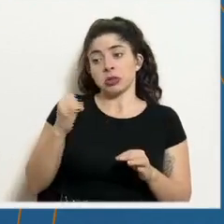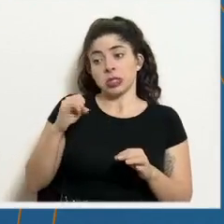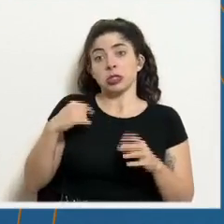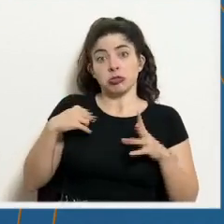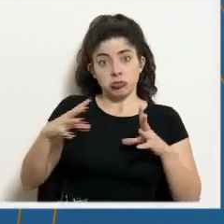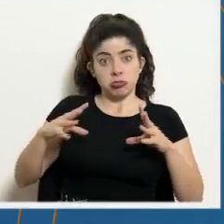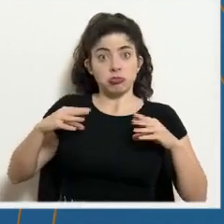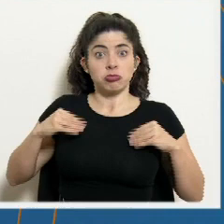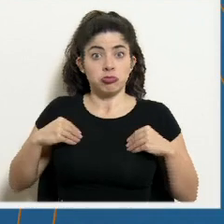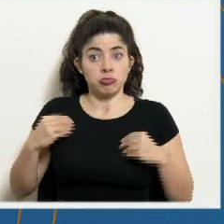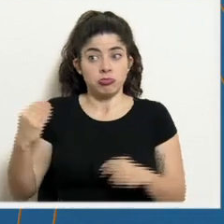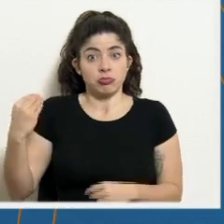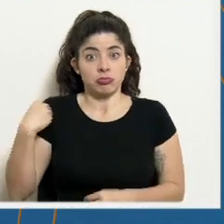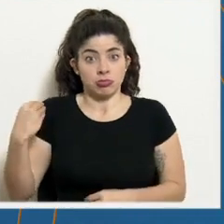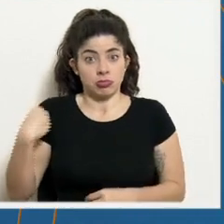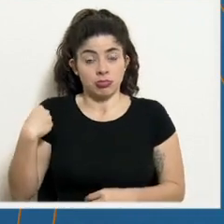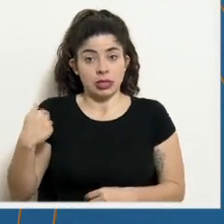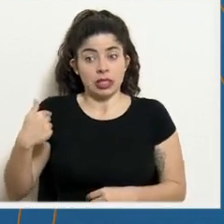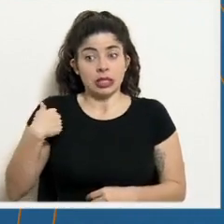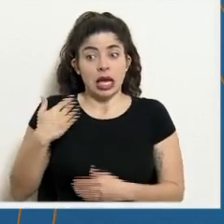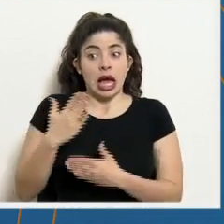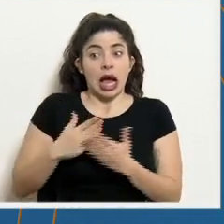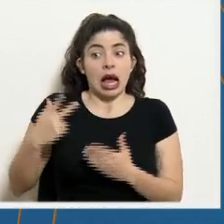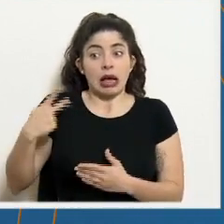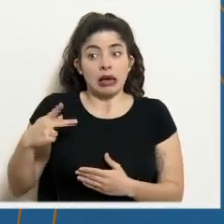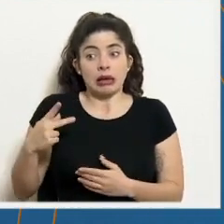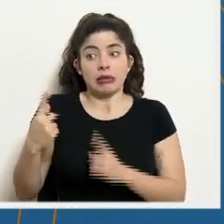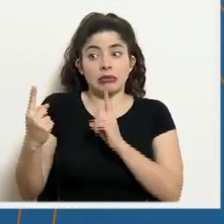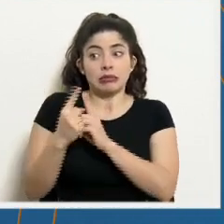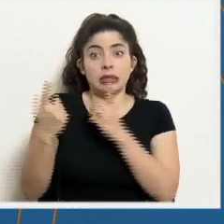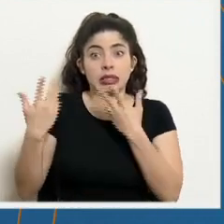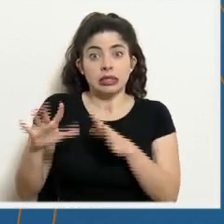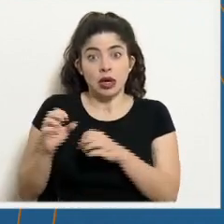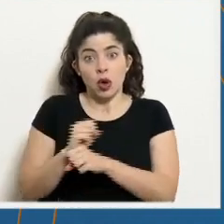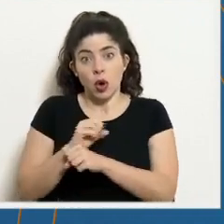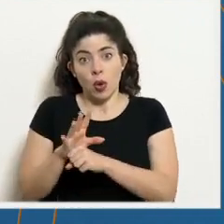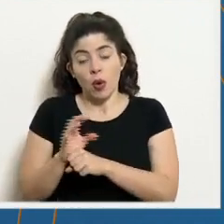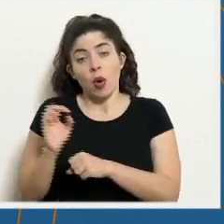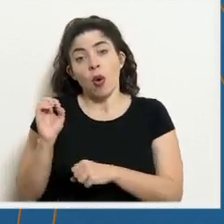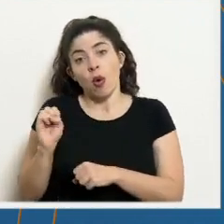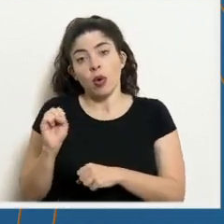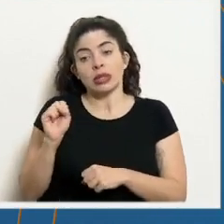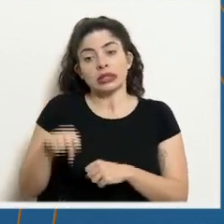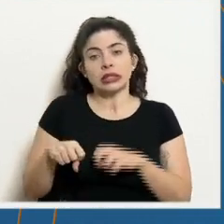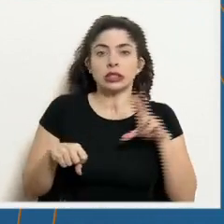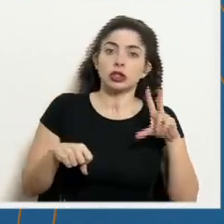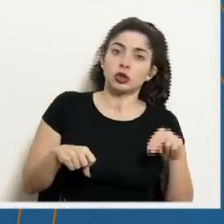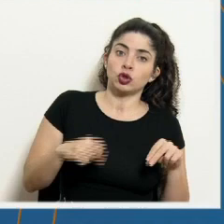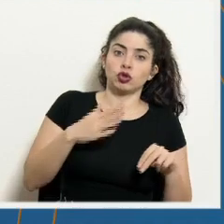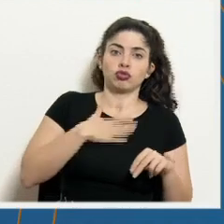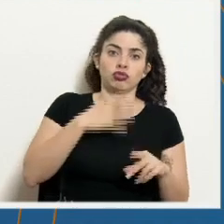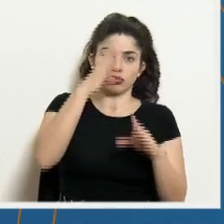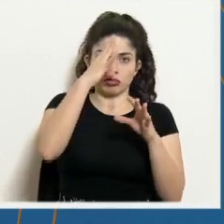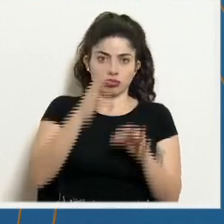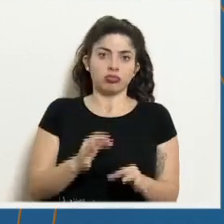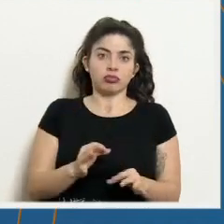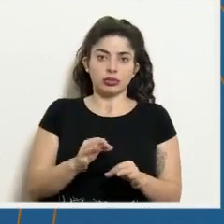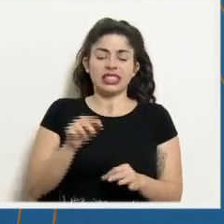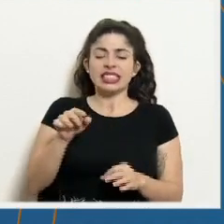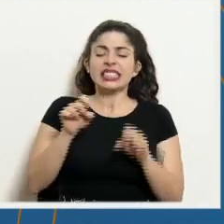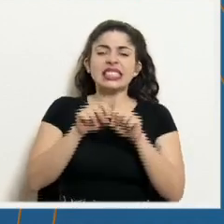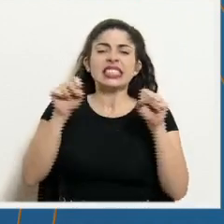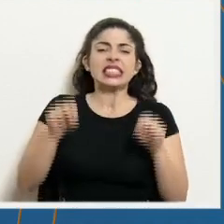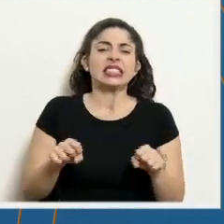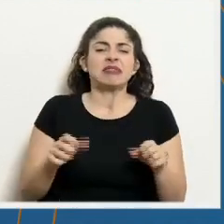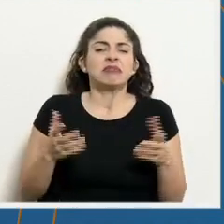activar las notificaciones de exposición de casos de COVID-19 o no en sus teléfonos. Este sistema lo que les va